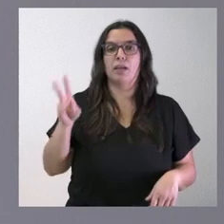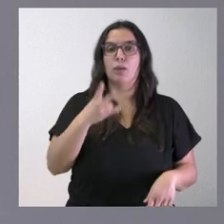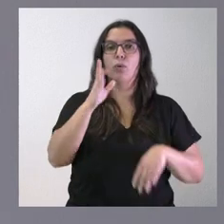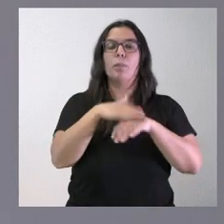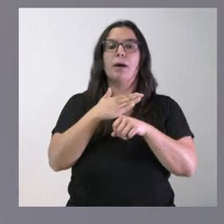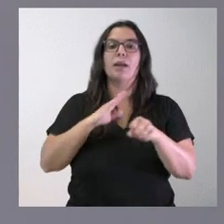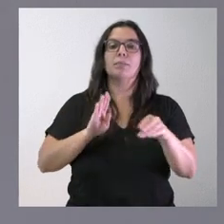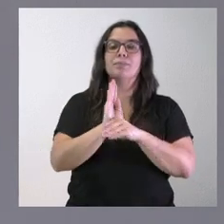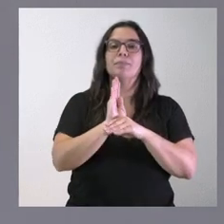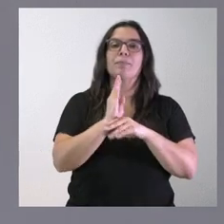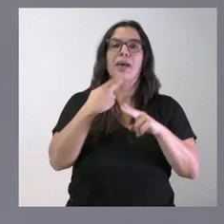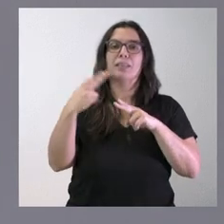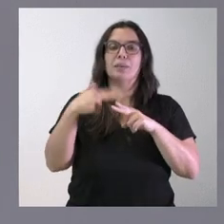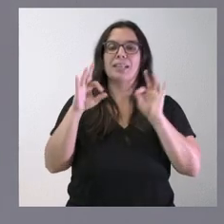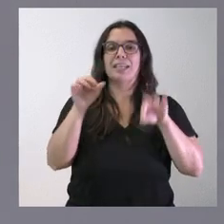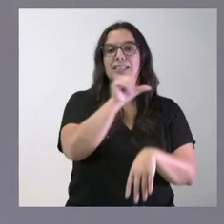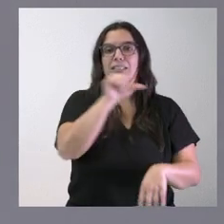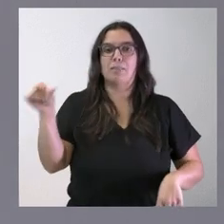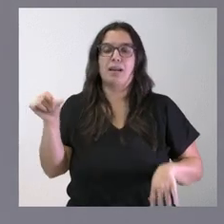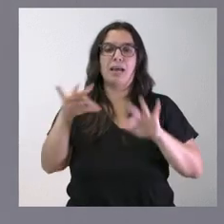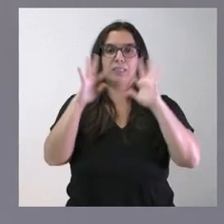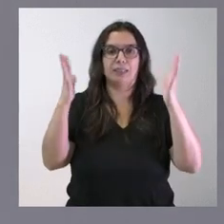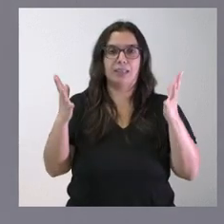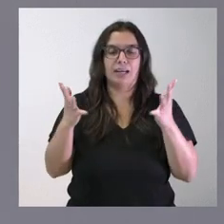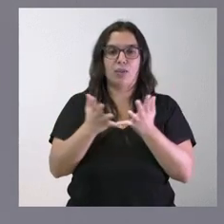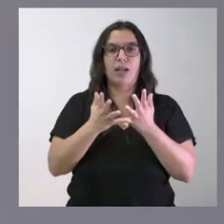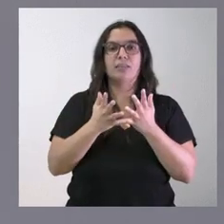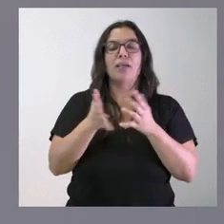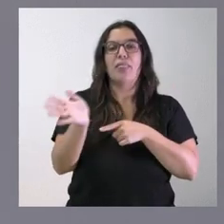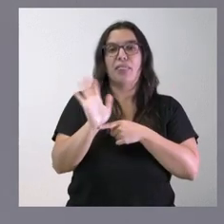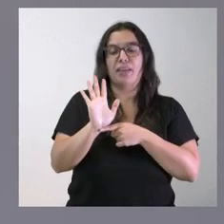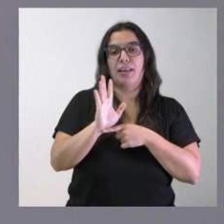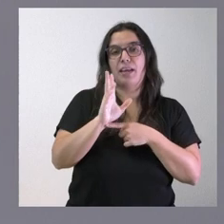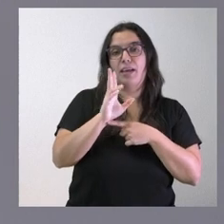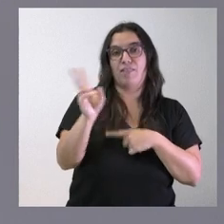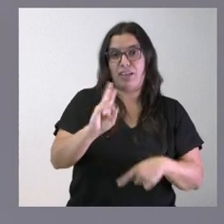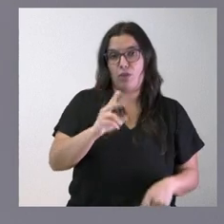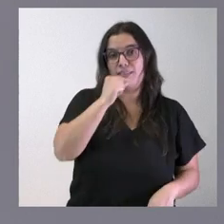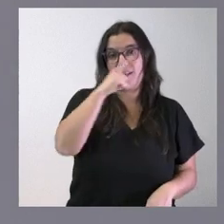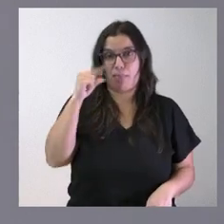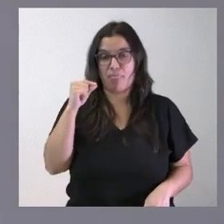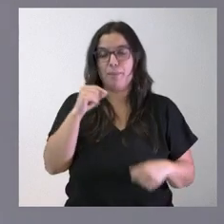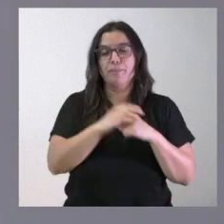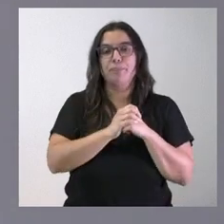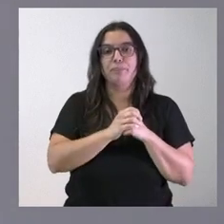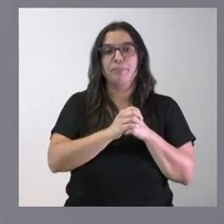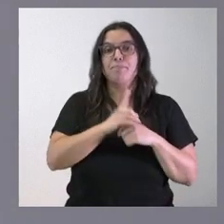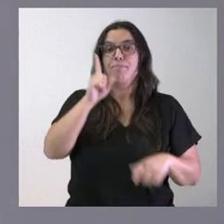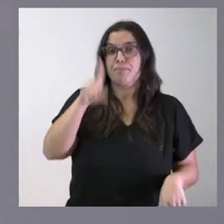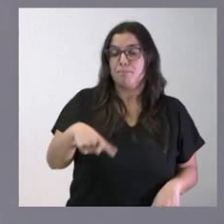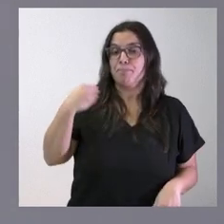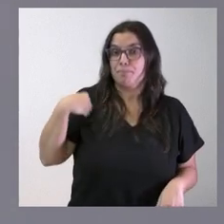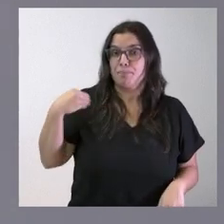financiar las actividades de la Semana Internacional de Cine de Valladolid, Seminci, en la misma dirección,